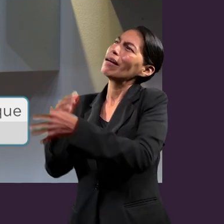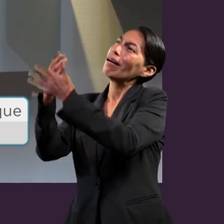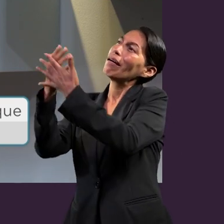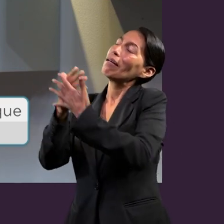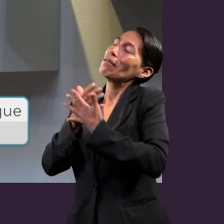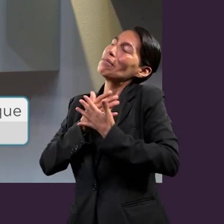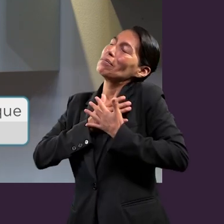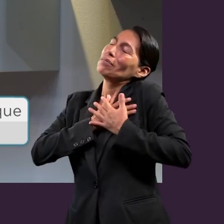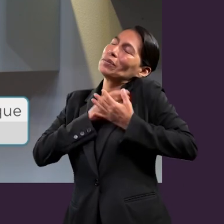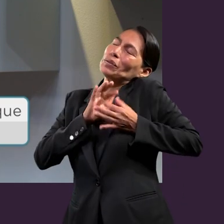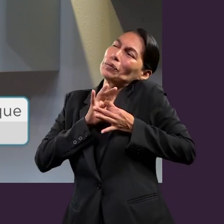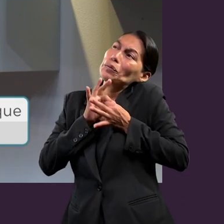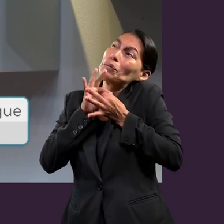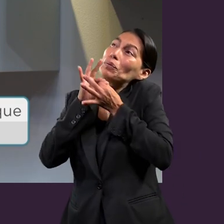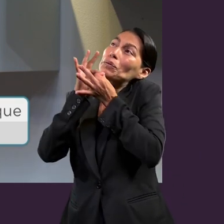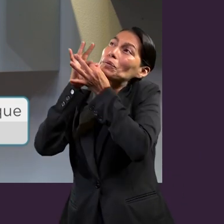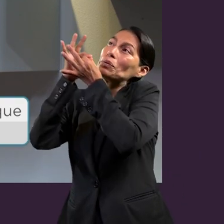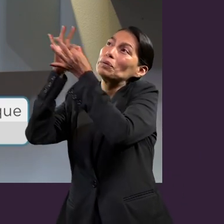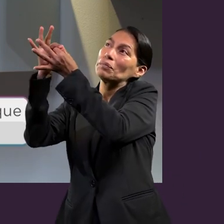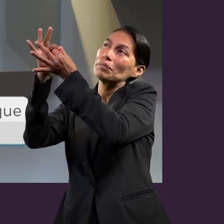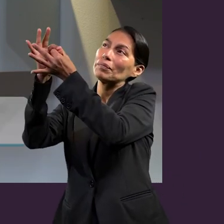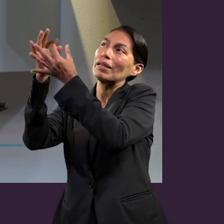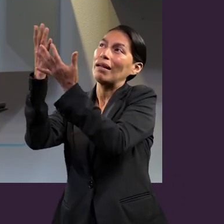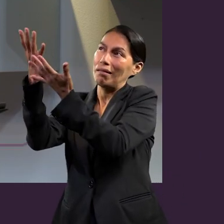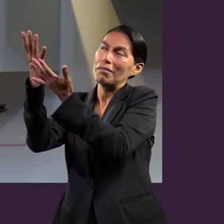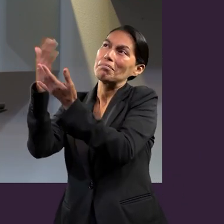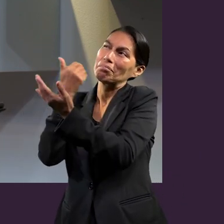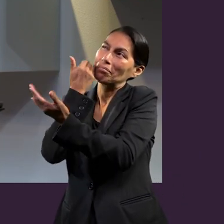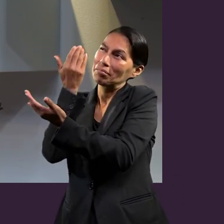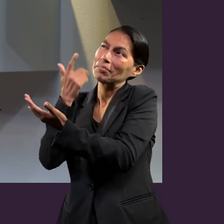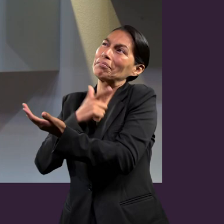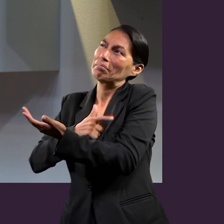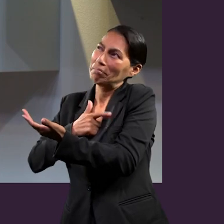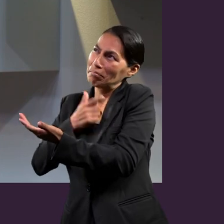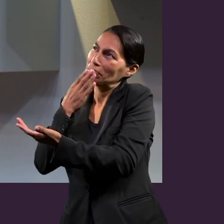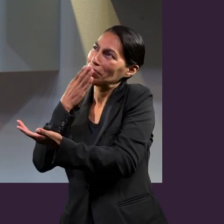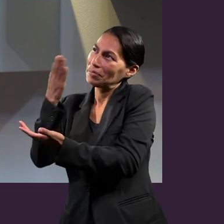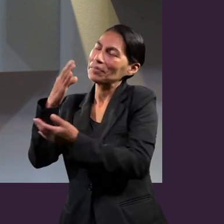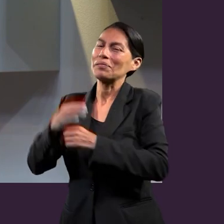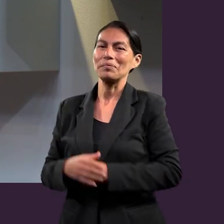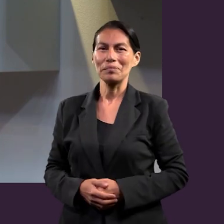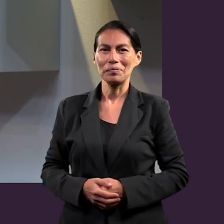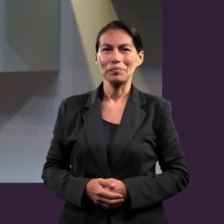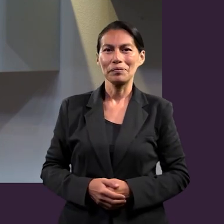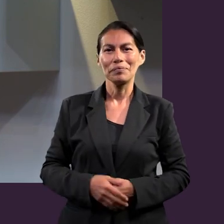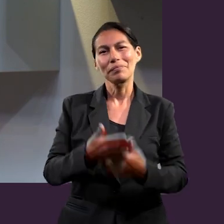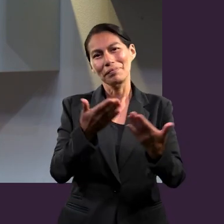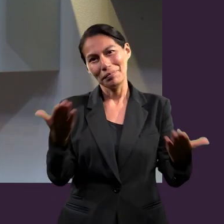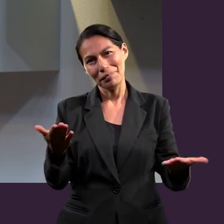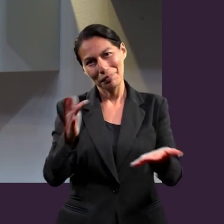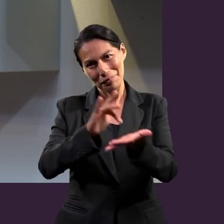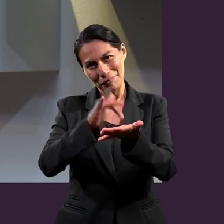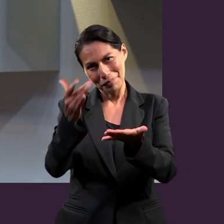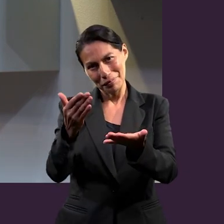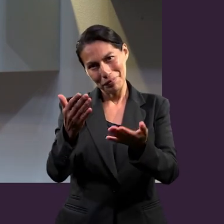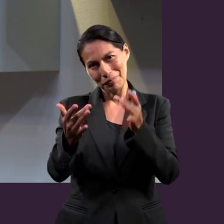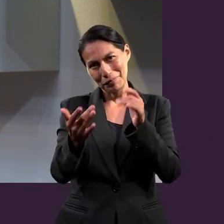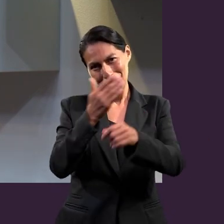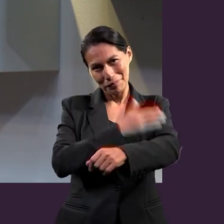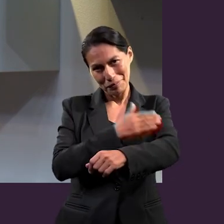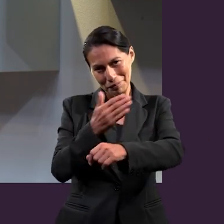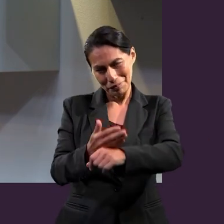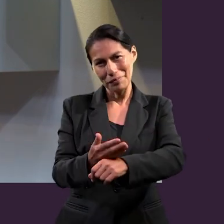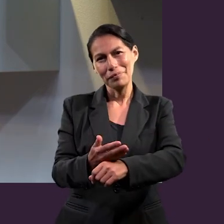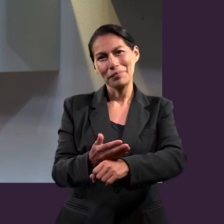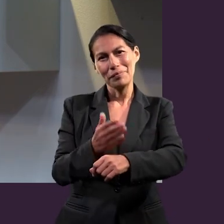automático, porque queremos siempre hacer lo que a la persona que amamos le agrada. Y bien, pues, les agradecemos por haber estado